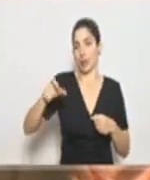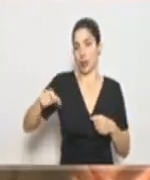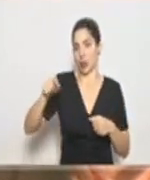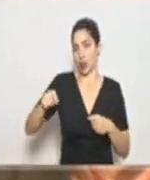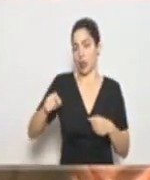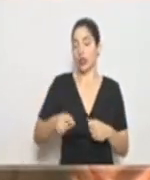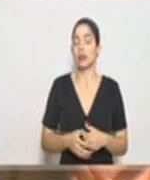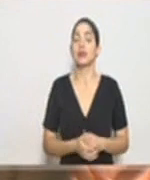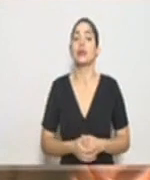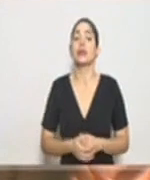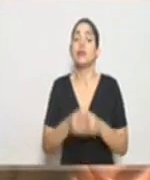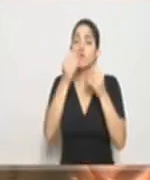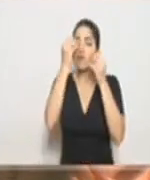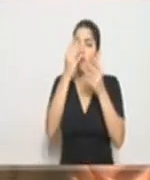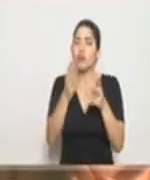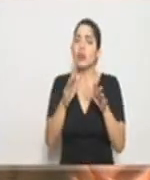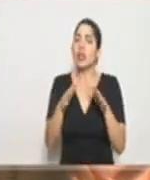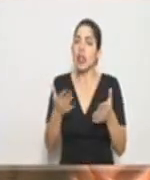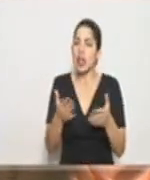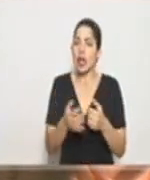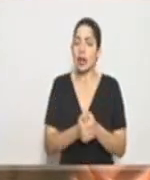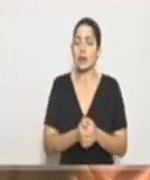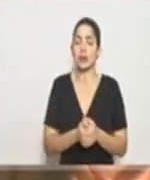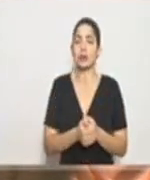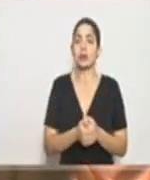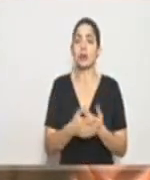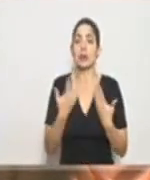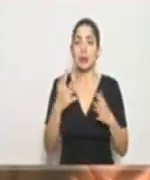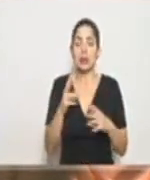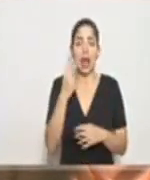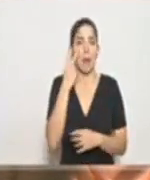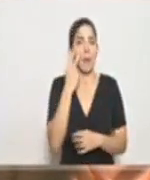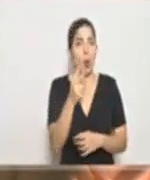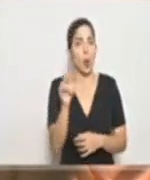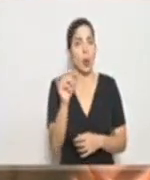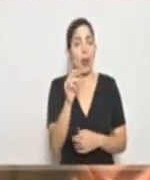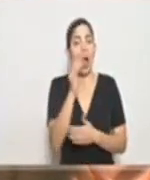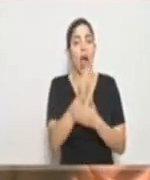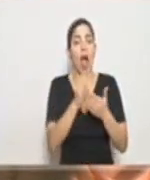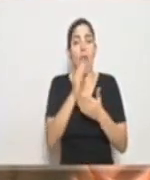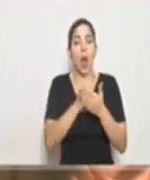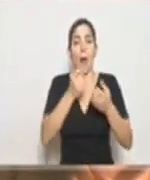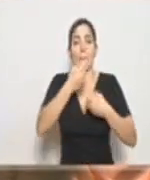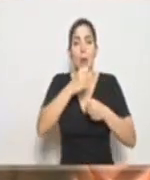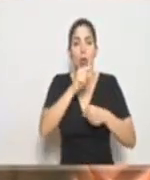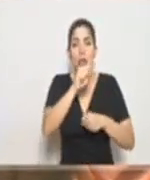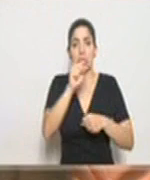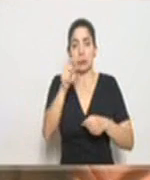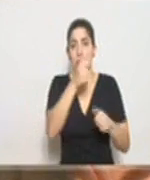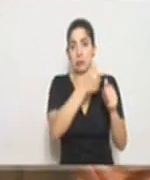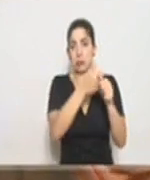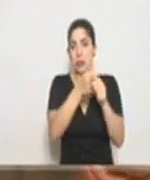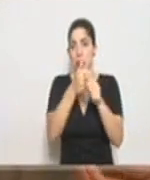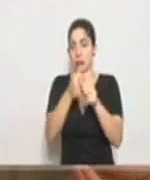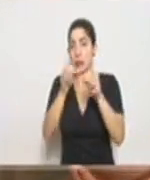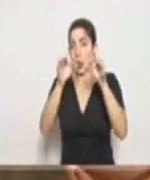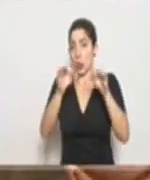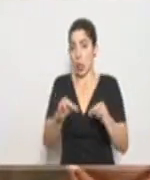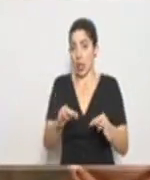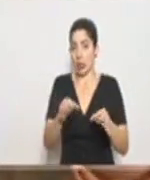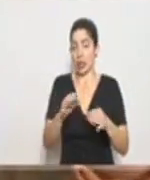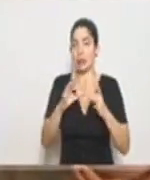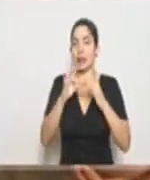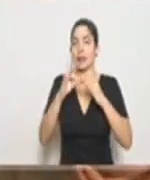población. Y decir que hemos visto también que algunas municipalidades han tomado la decisión, sobre todo en el tema